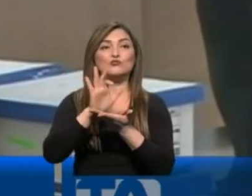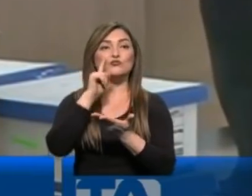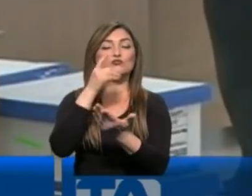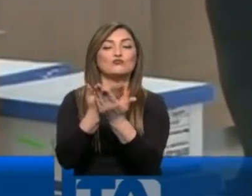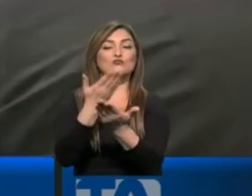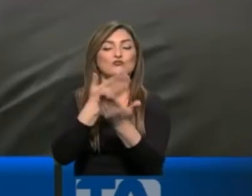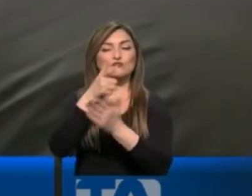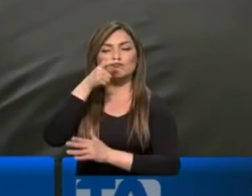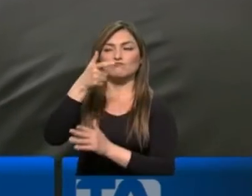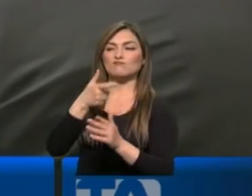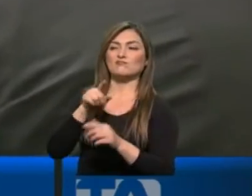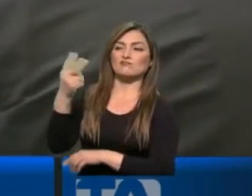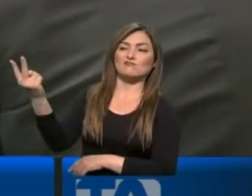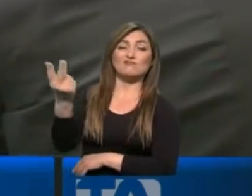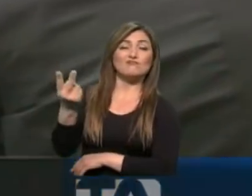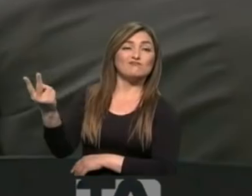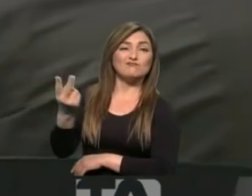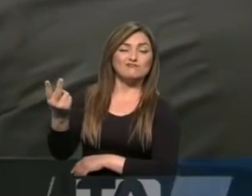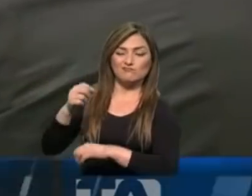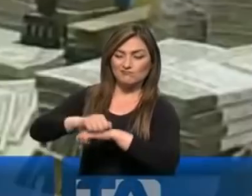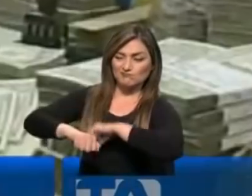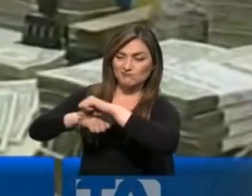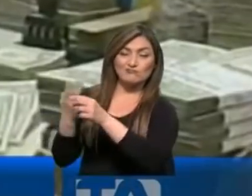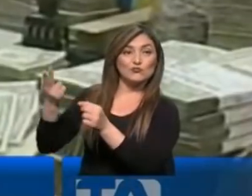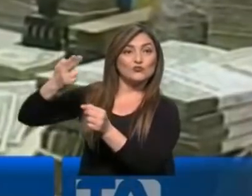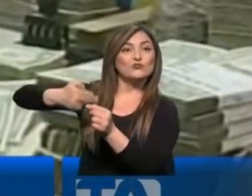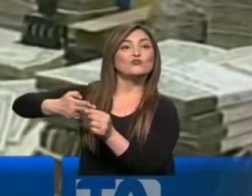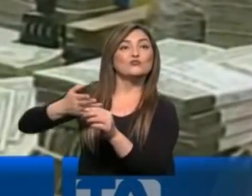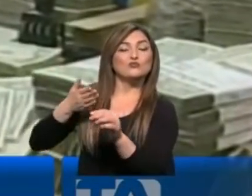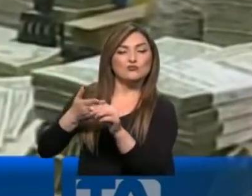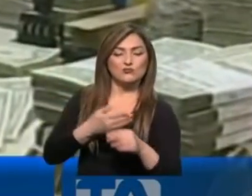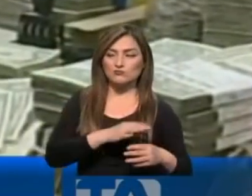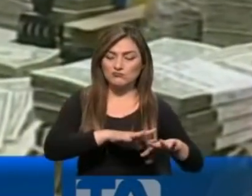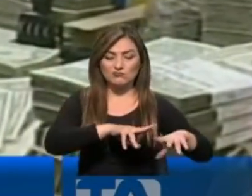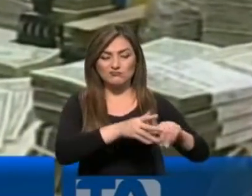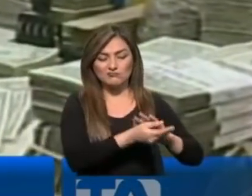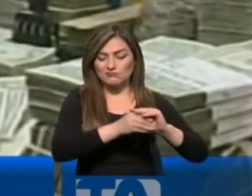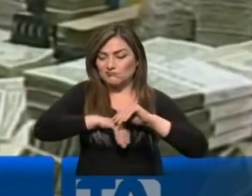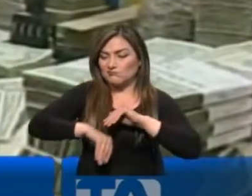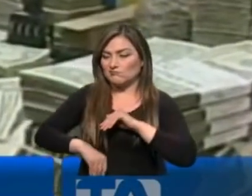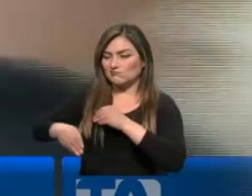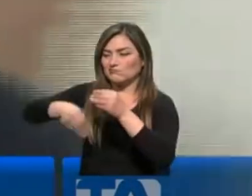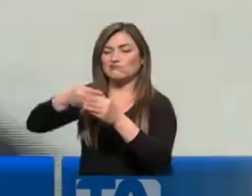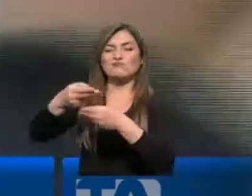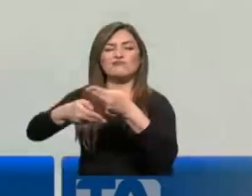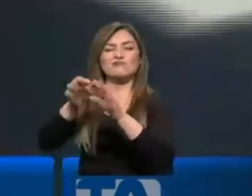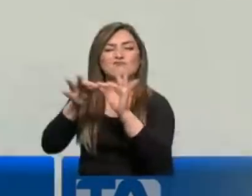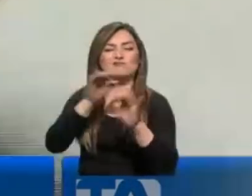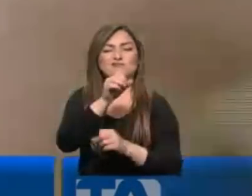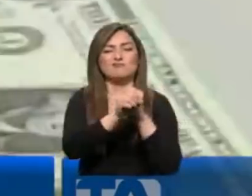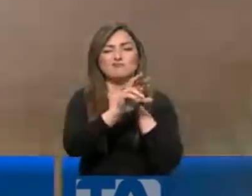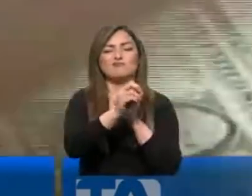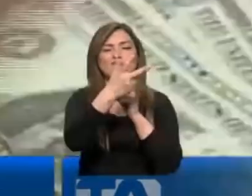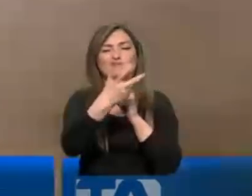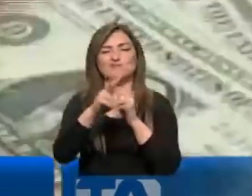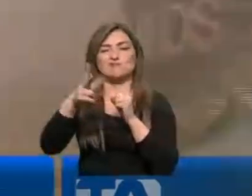evidencias, Fiscalía demostró que ambos formaron parte de una estructura dedicada al blanqueo de sobornos recibidos entre 2013 y 2017